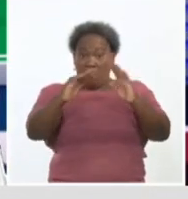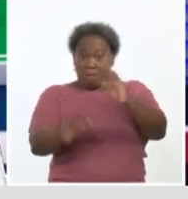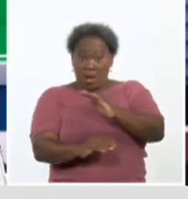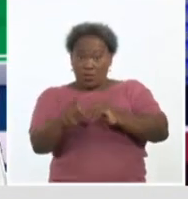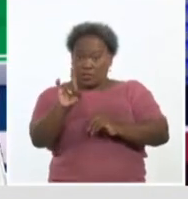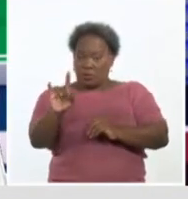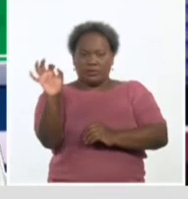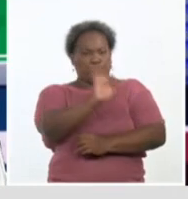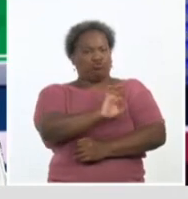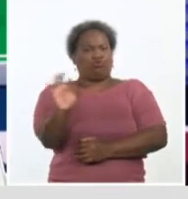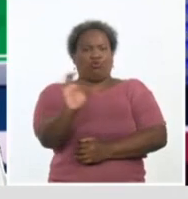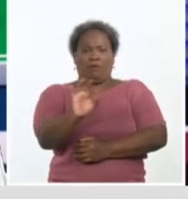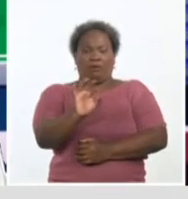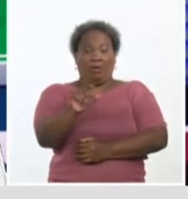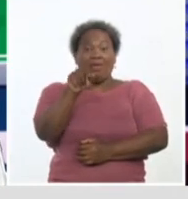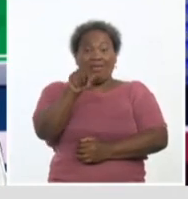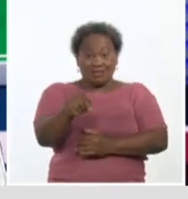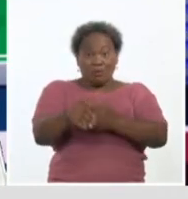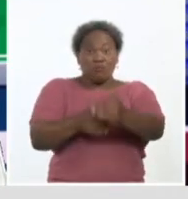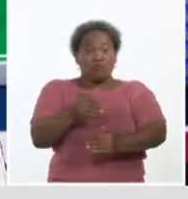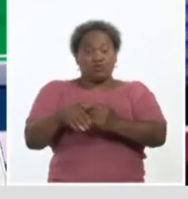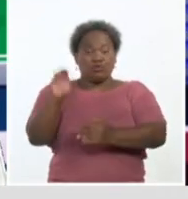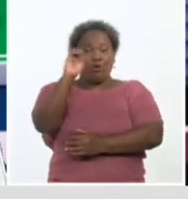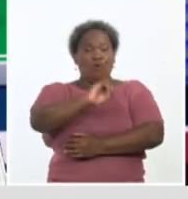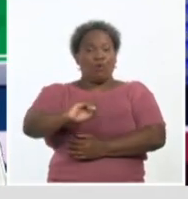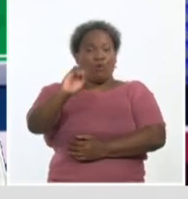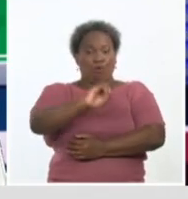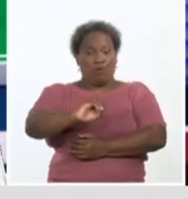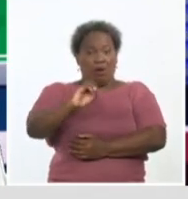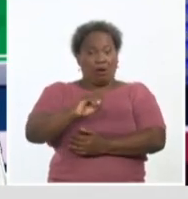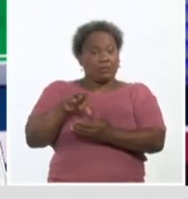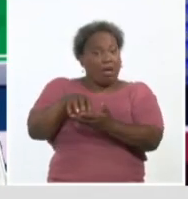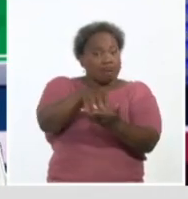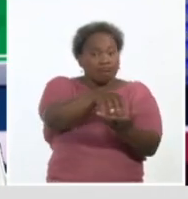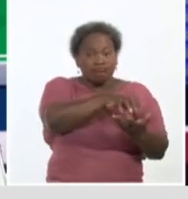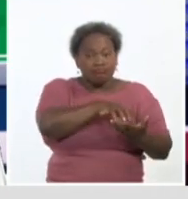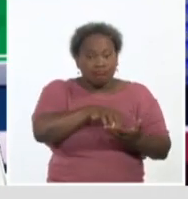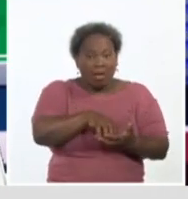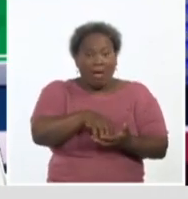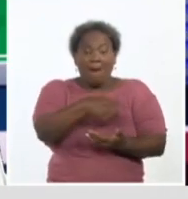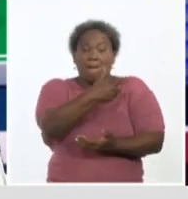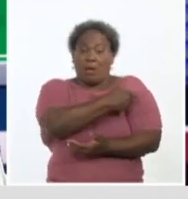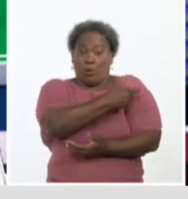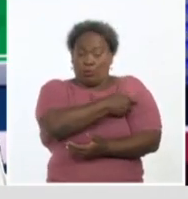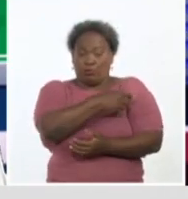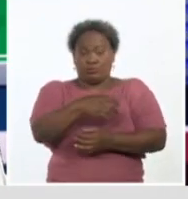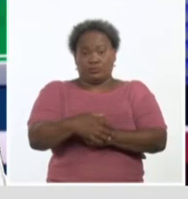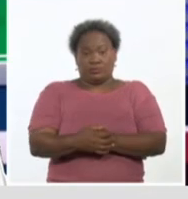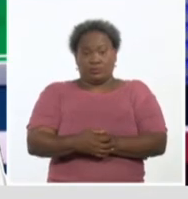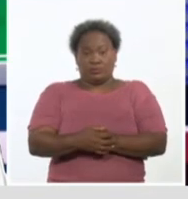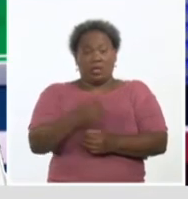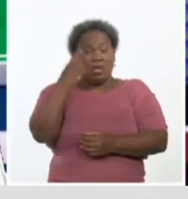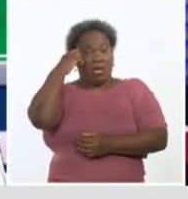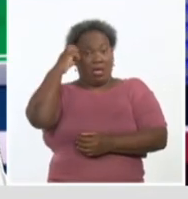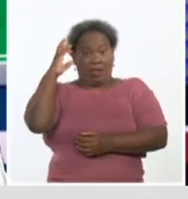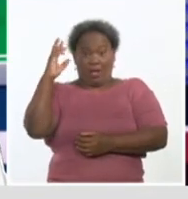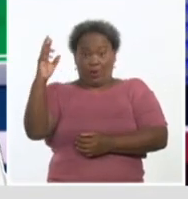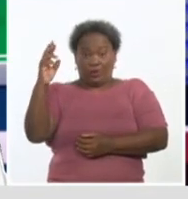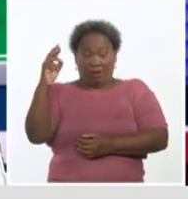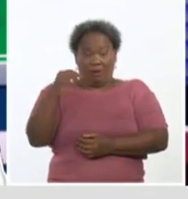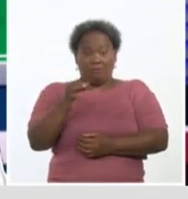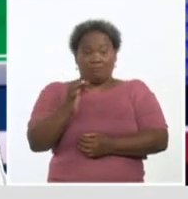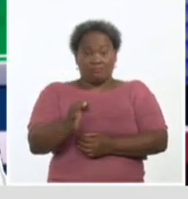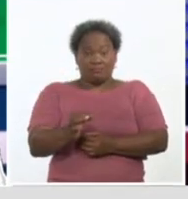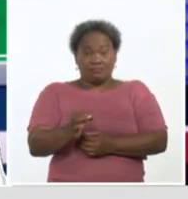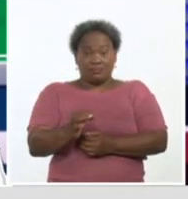se está organizando en cada uno de los sitios vacunales. Recordar, como dijimos en programas anteriores, que lo